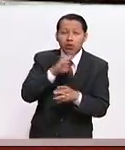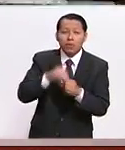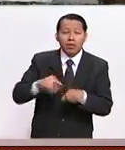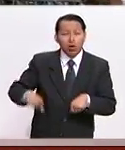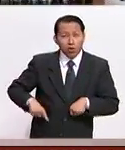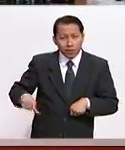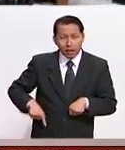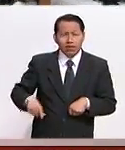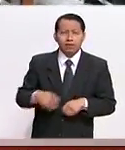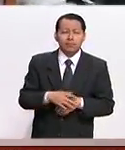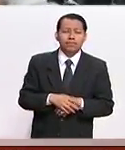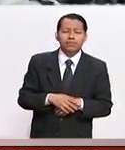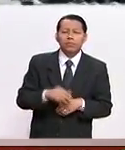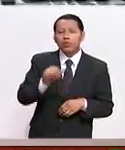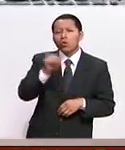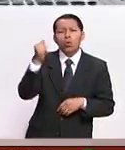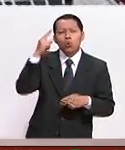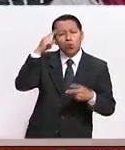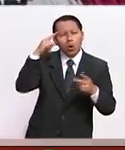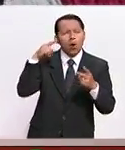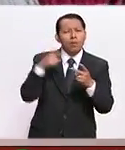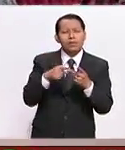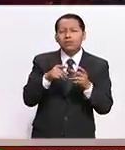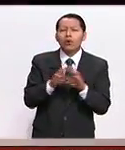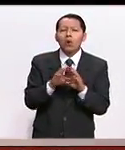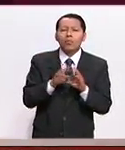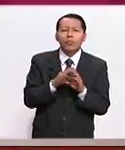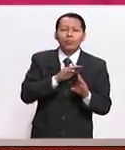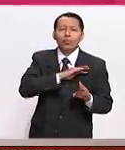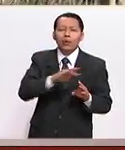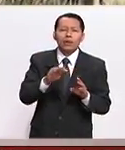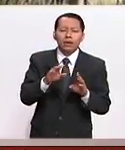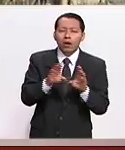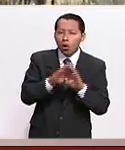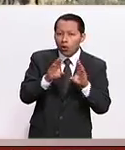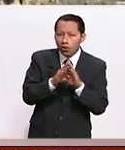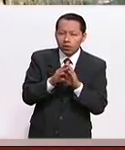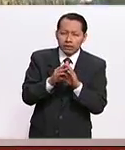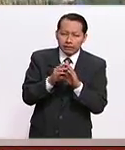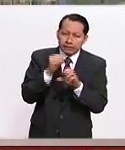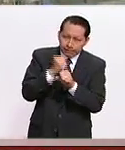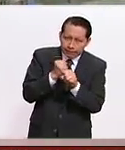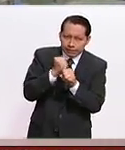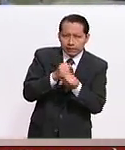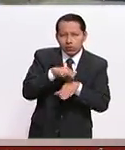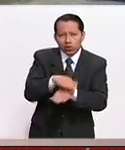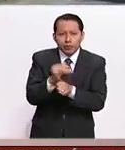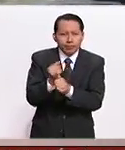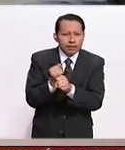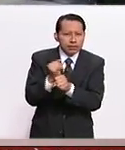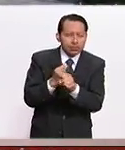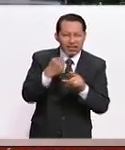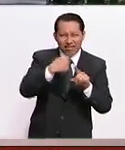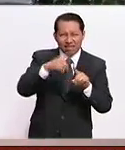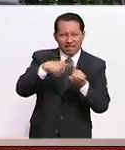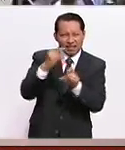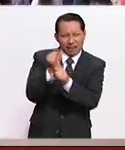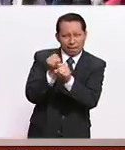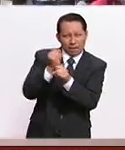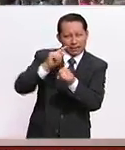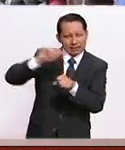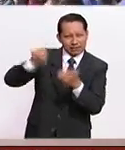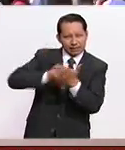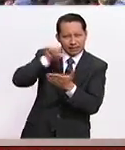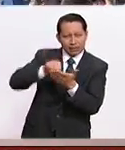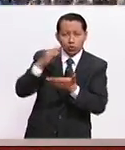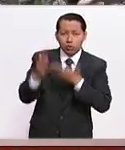es darnos un entrenamiento en investigación por los diferentes investigadores del Centro